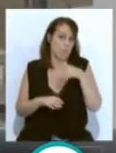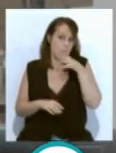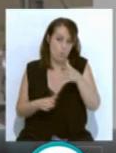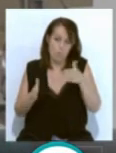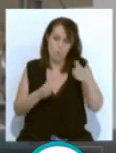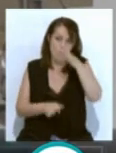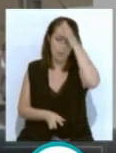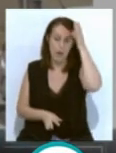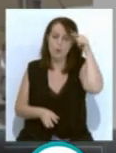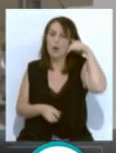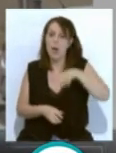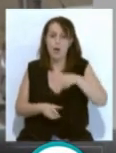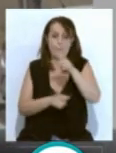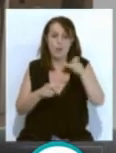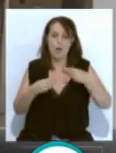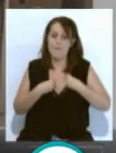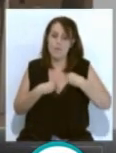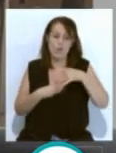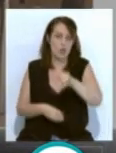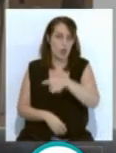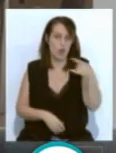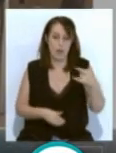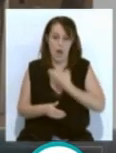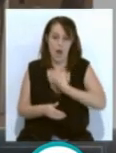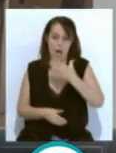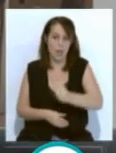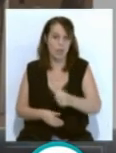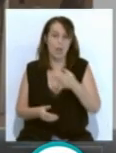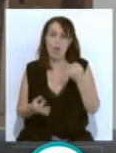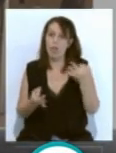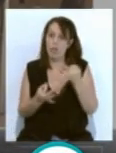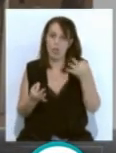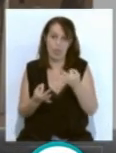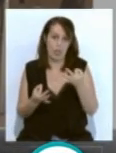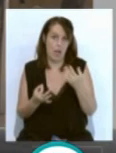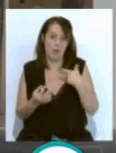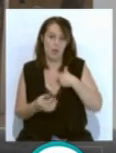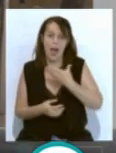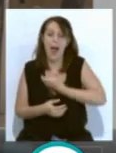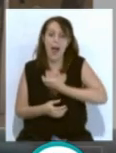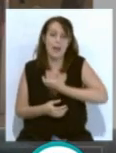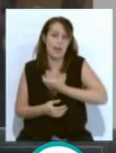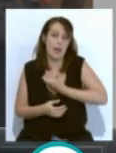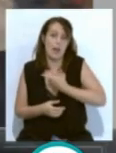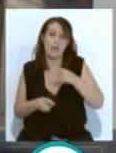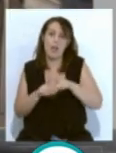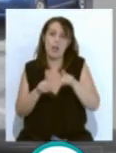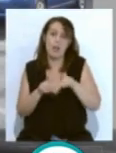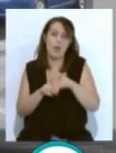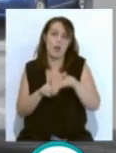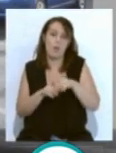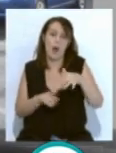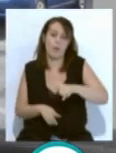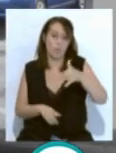momento en el que se duplica su población. El alcalde debe dejar ser ya un alcalde virtual, que no